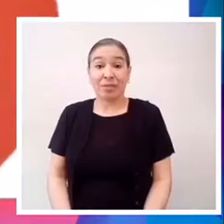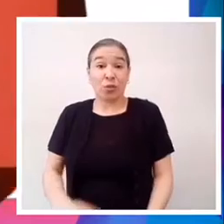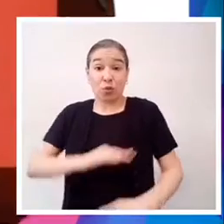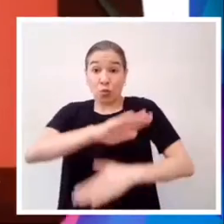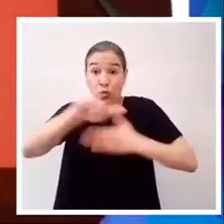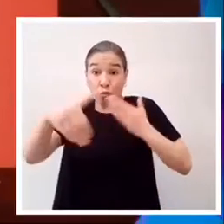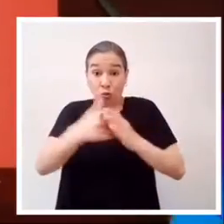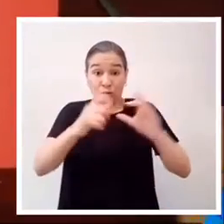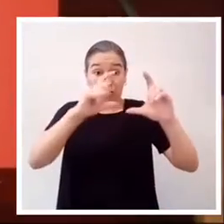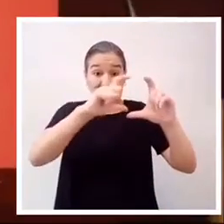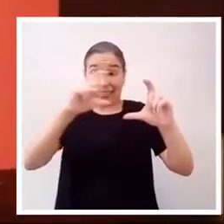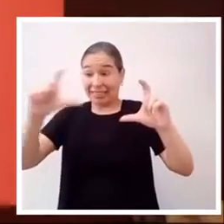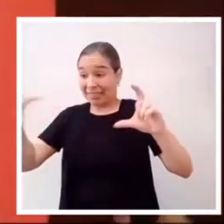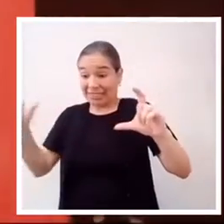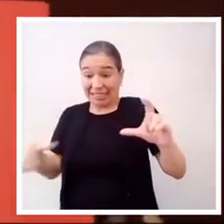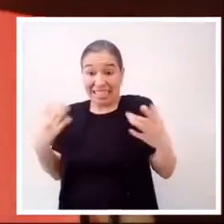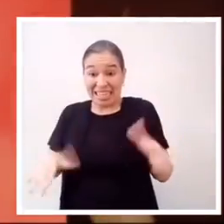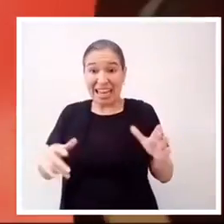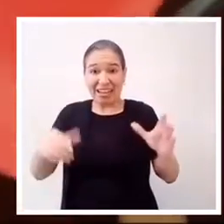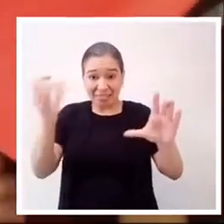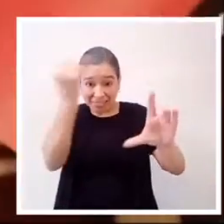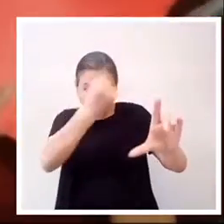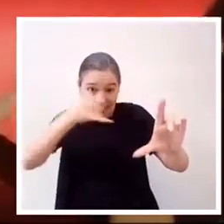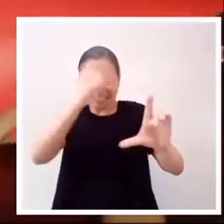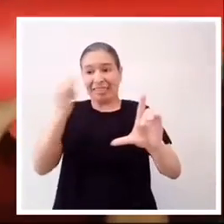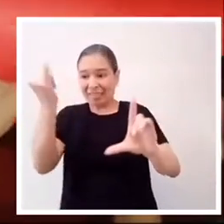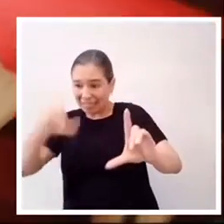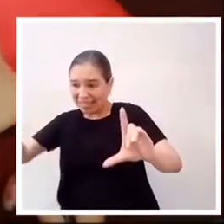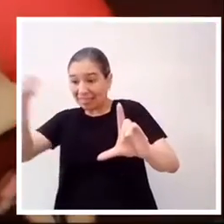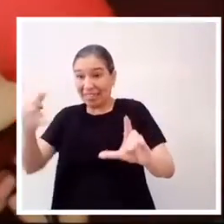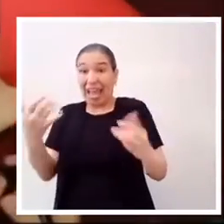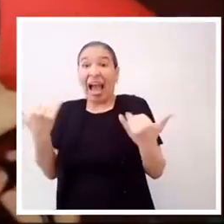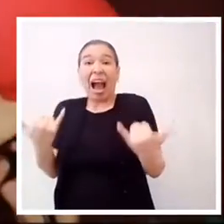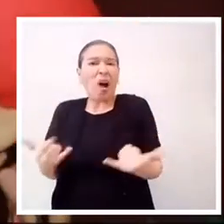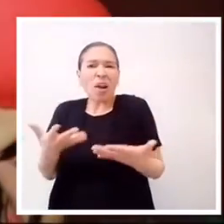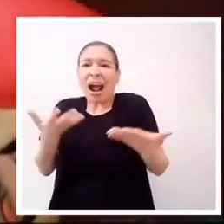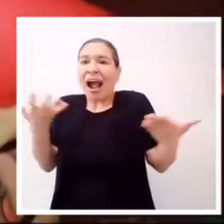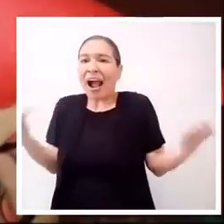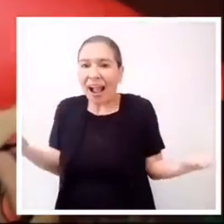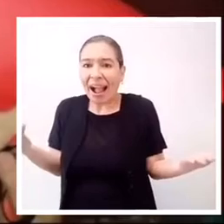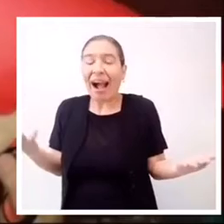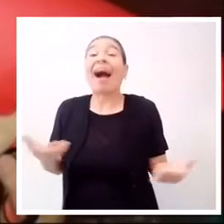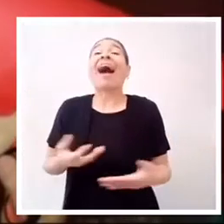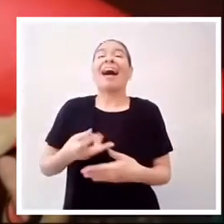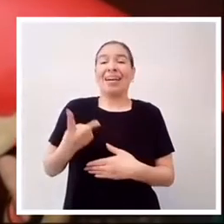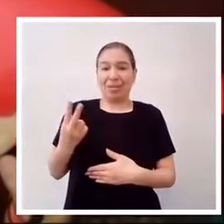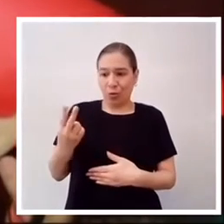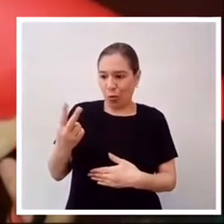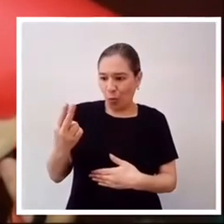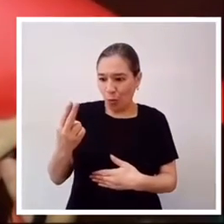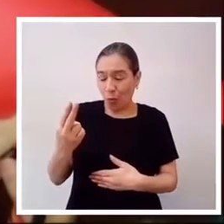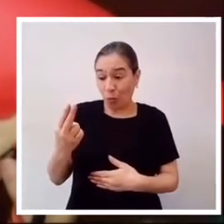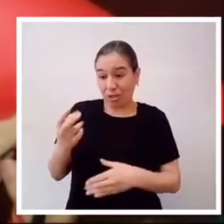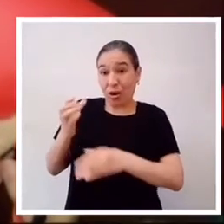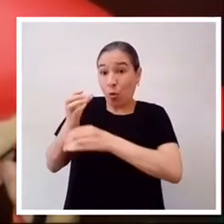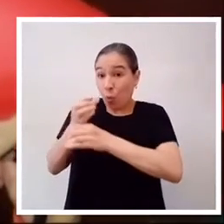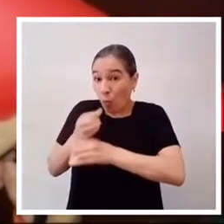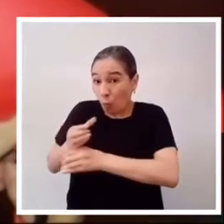Con todos los círculos ya trazados, ahora procedemos a recortar